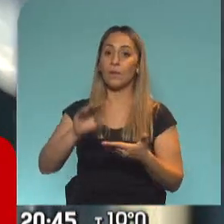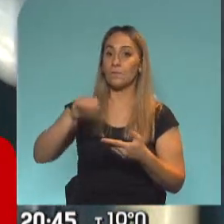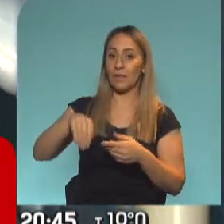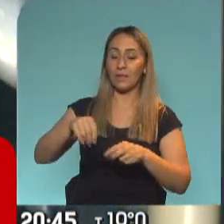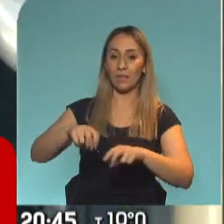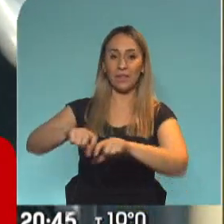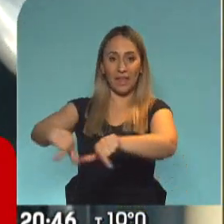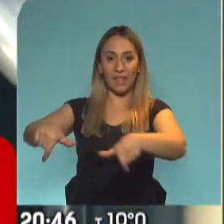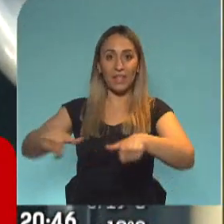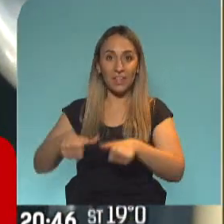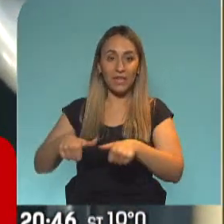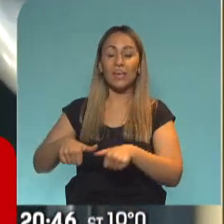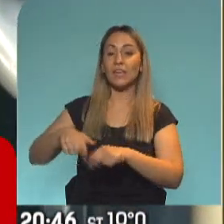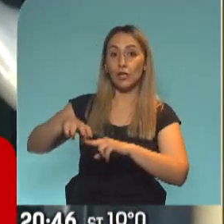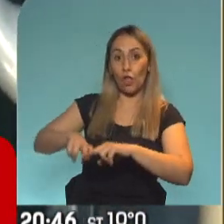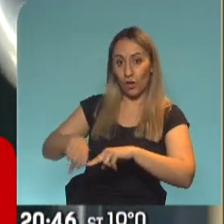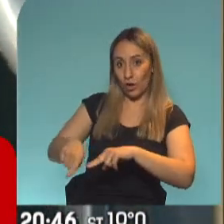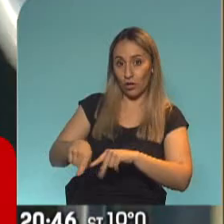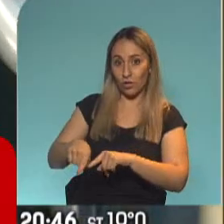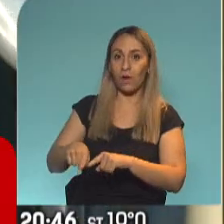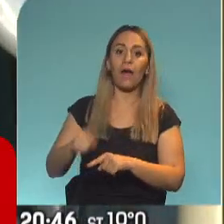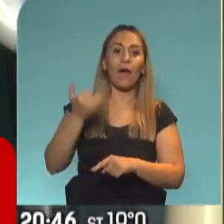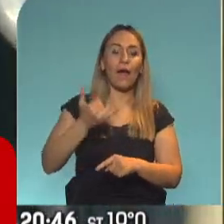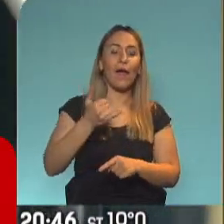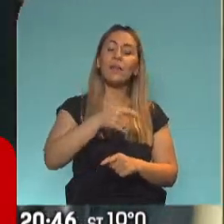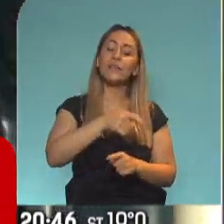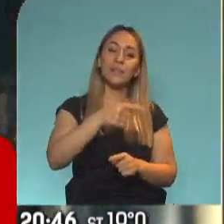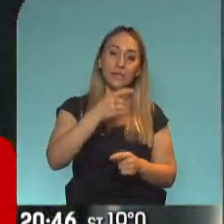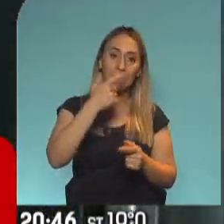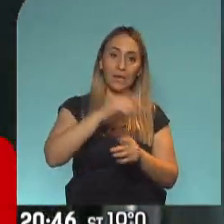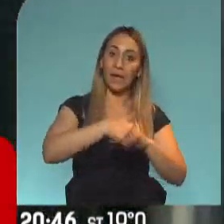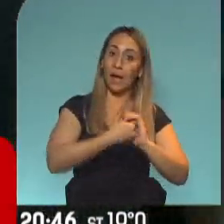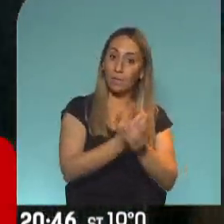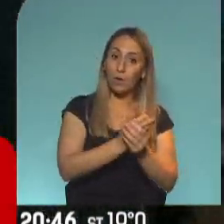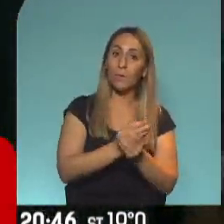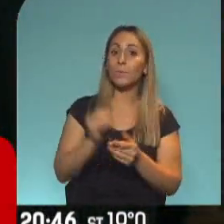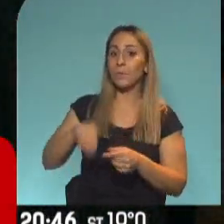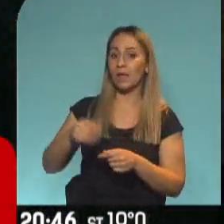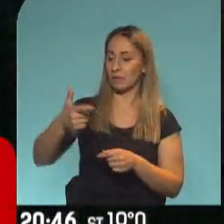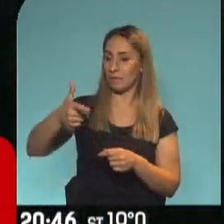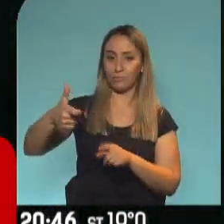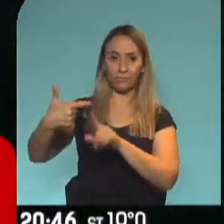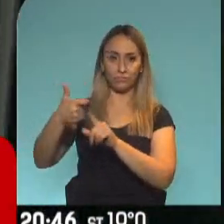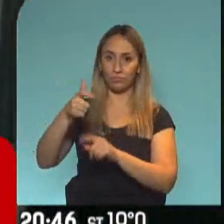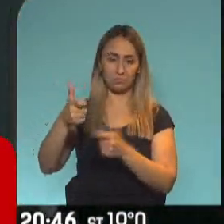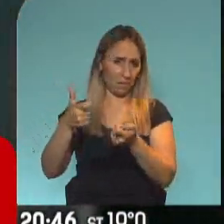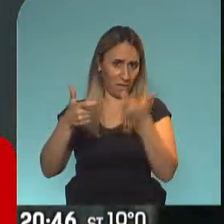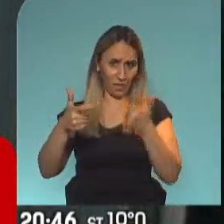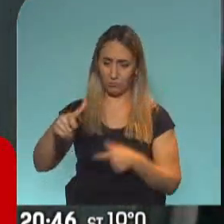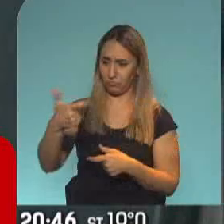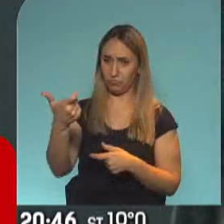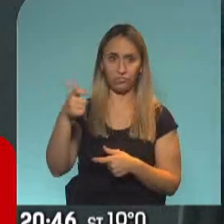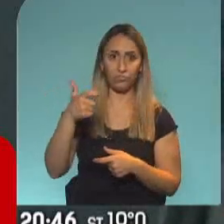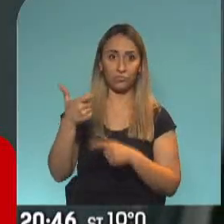inodoro y jabón que va a tener la unidad, se incorpora por resolución un sistema que es un sistema rociado bastante sencillo, pero que